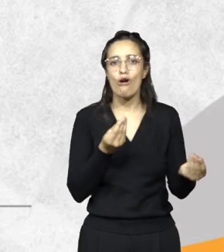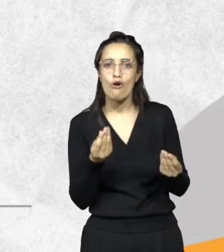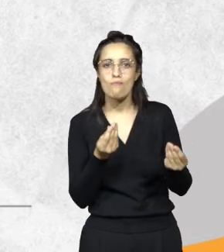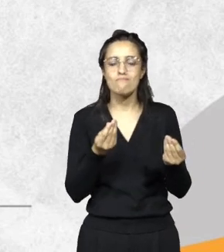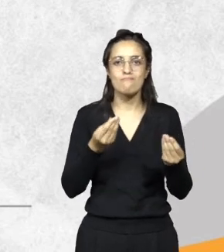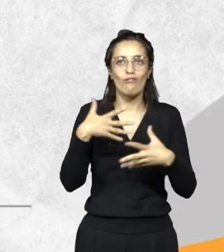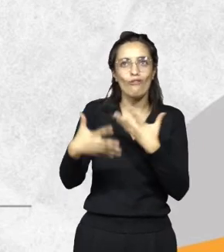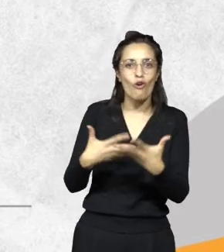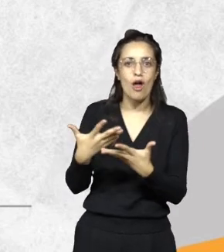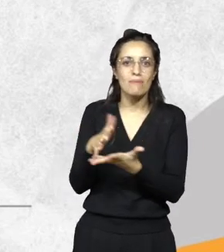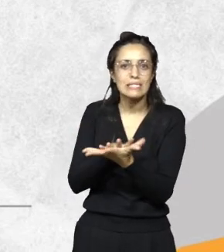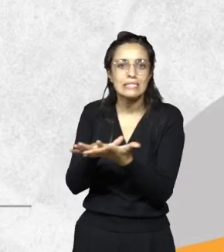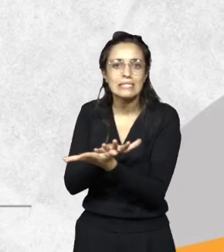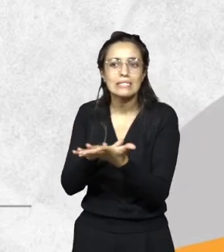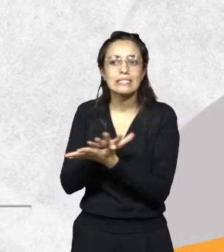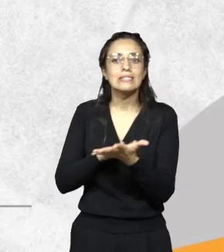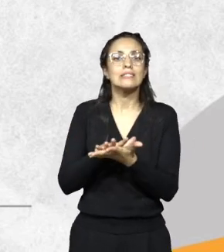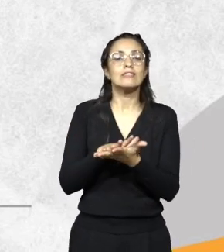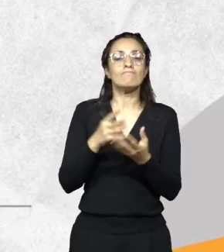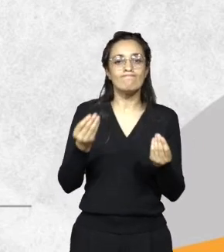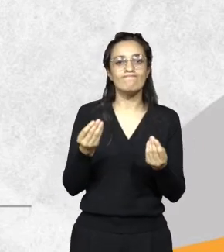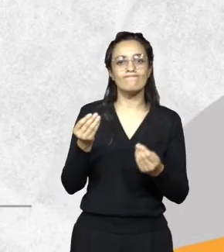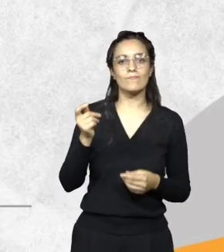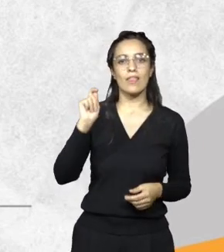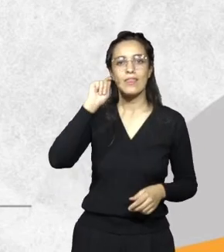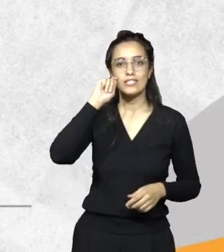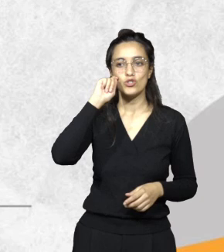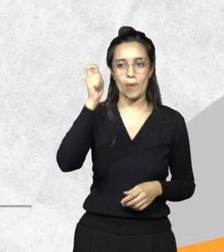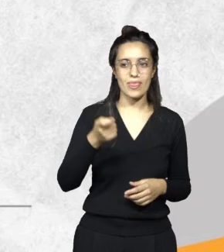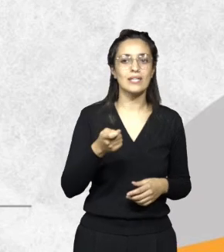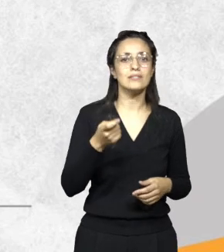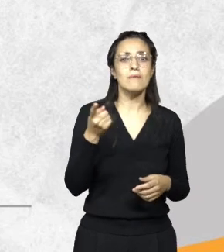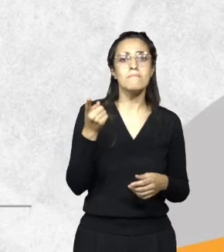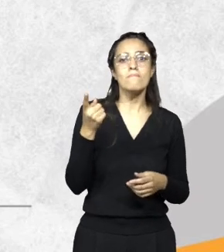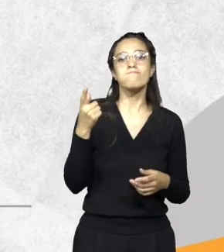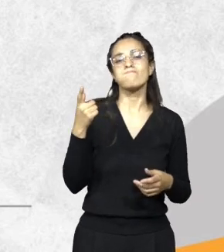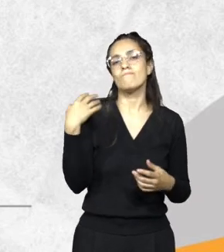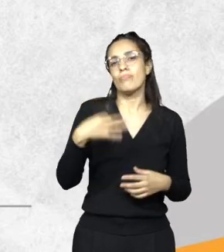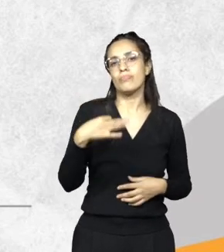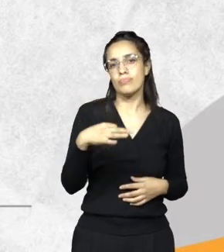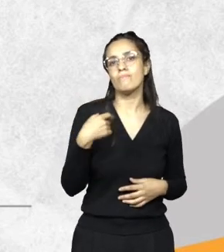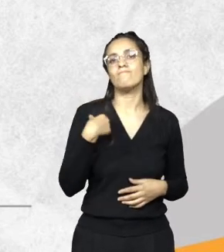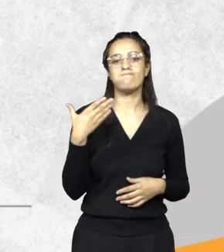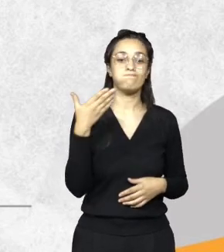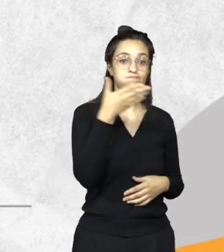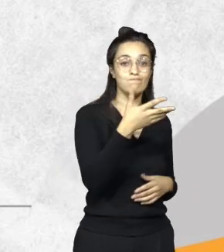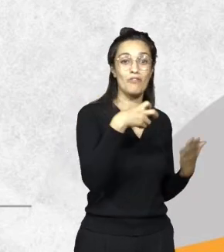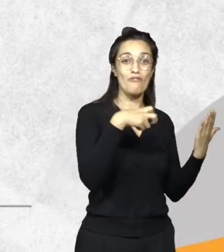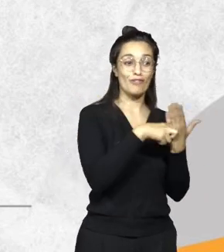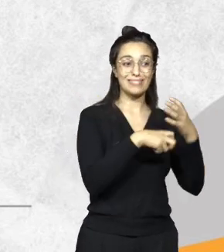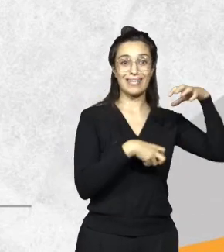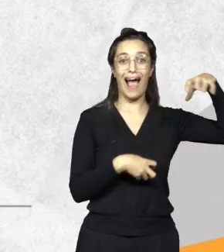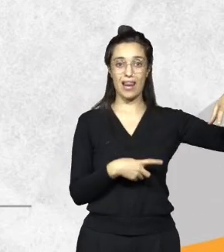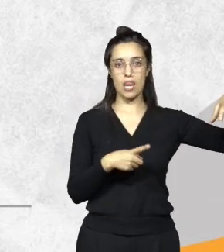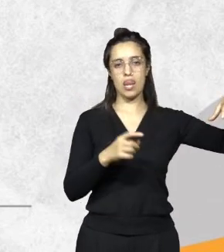desobediencia de la orden de la autoridad administrativa configura un delito penal. Entonces inmediatamente ponemos en conocimiento la fiscalía penal para